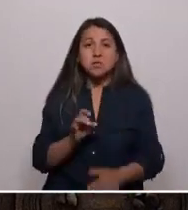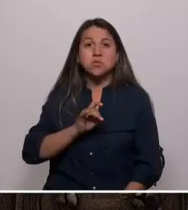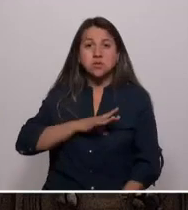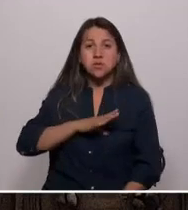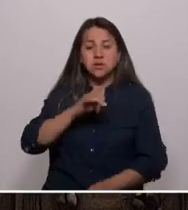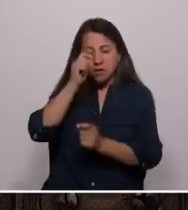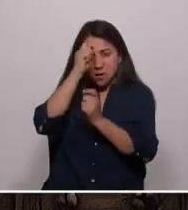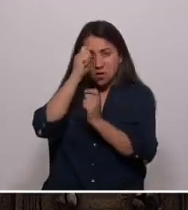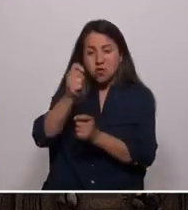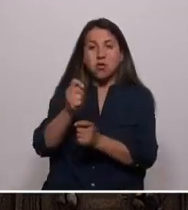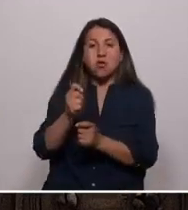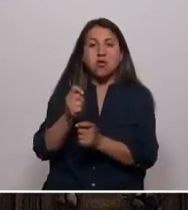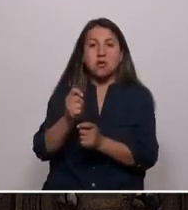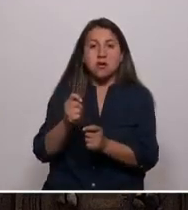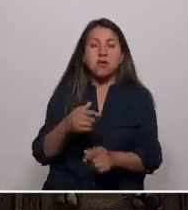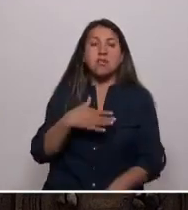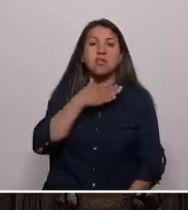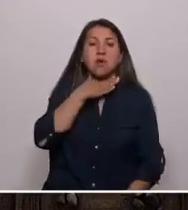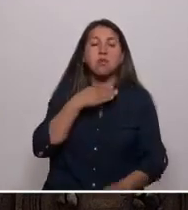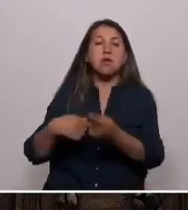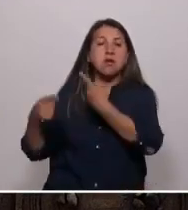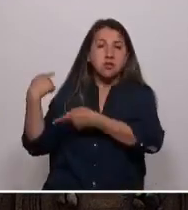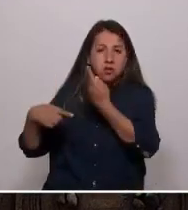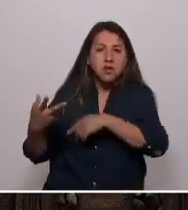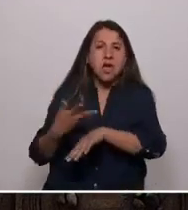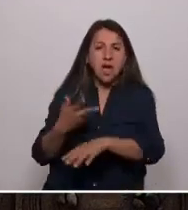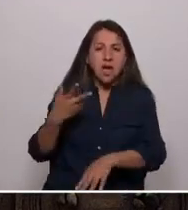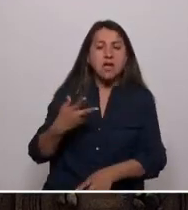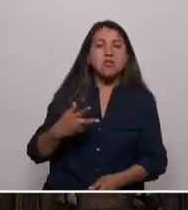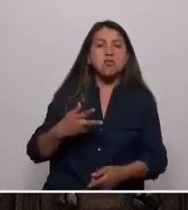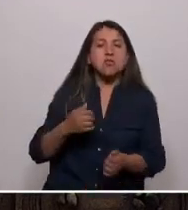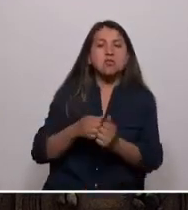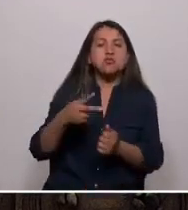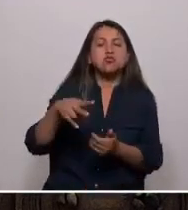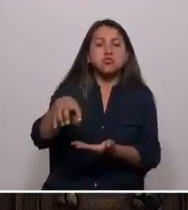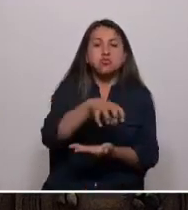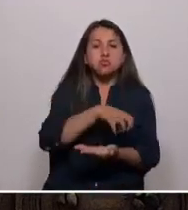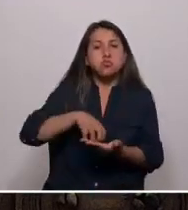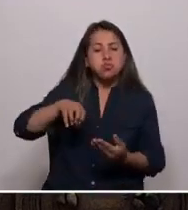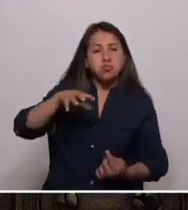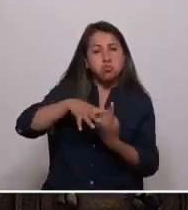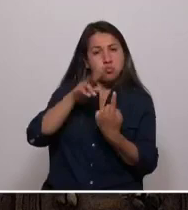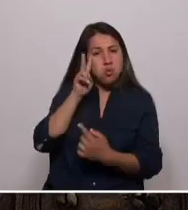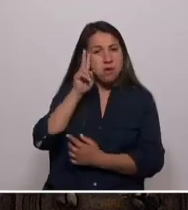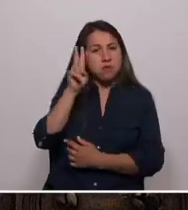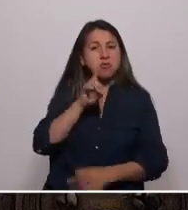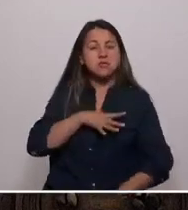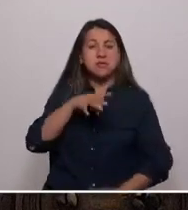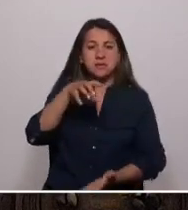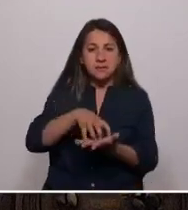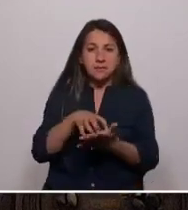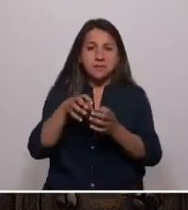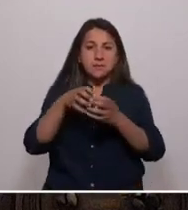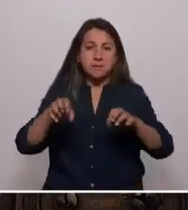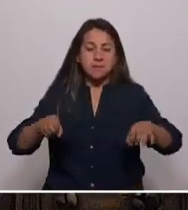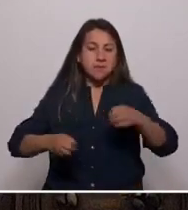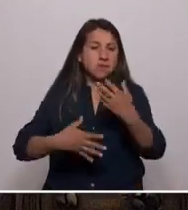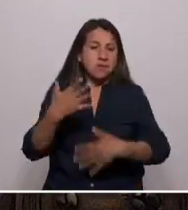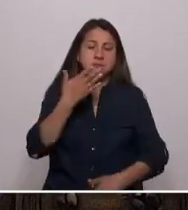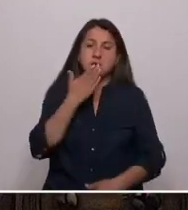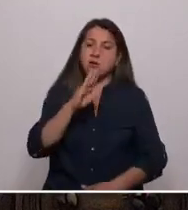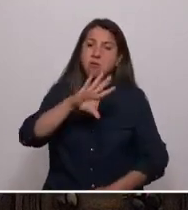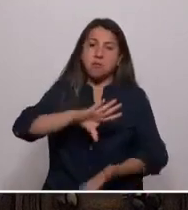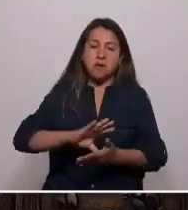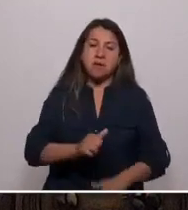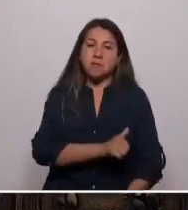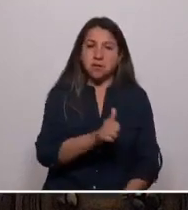reconozca y sal de la deuda histórica que aún mantiene con sus naciones originarias. Un Chile descentralizado. En fin, un mejor país para todas